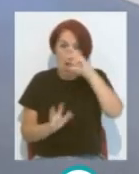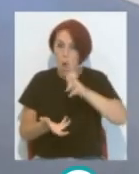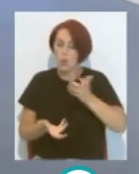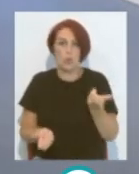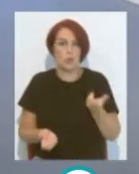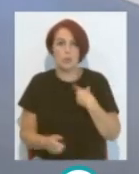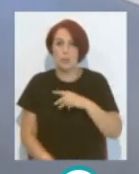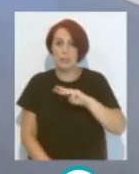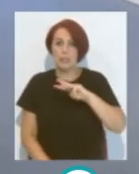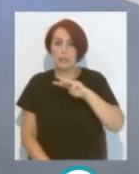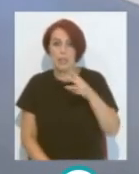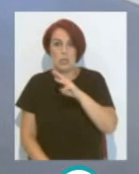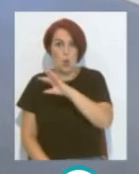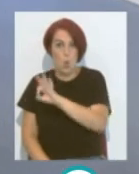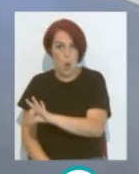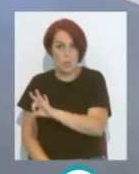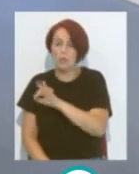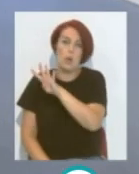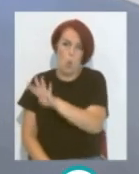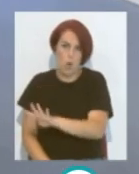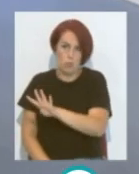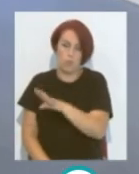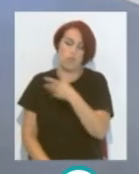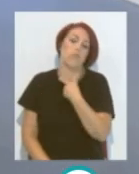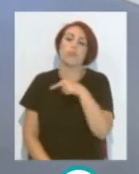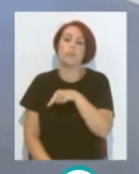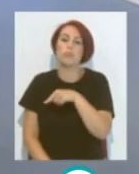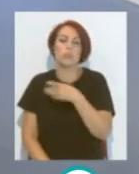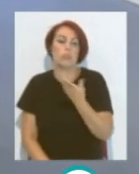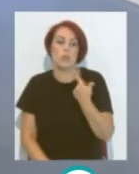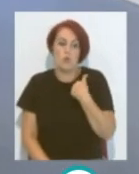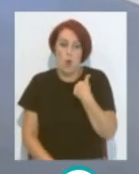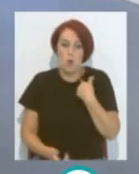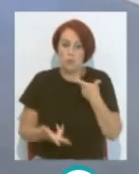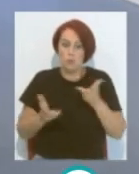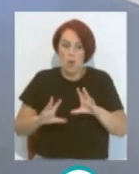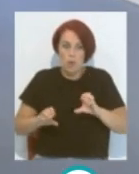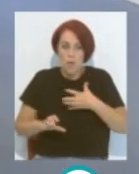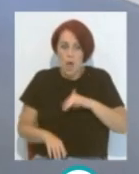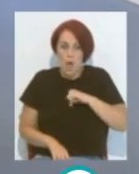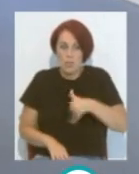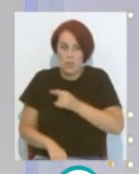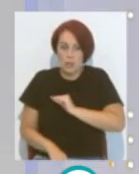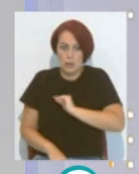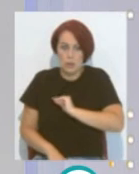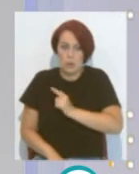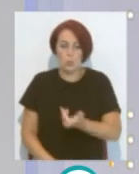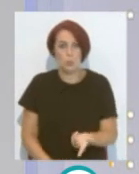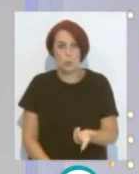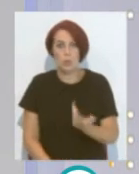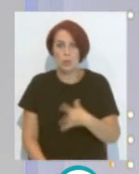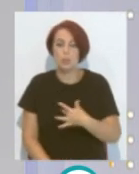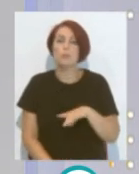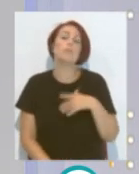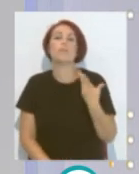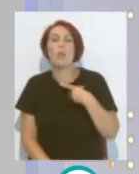partido 3-4 para el Bragantino Y la verdad que me cansé yo más que estaba en el sofá Que ellos que estaban ahí corriendo Yo creo que a